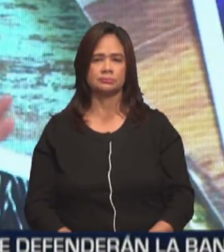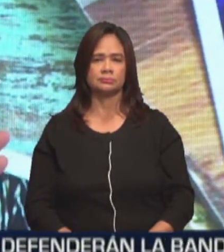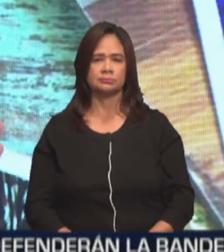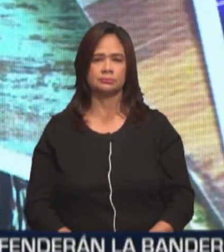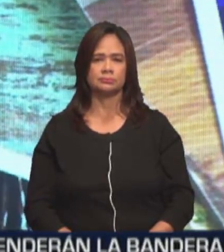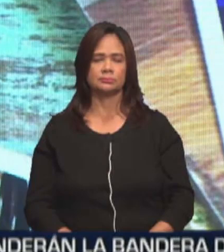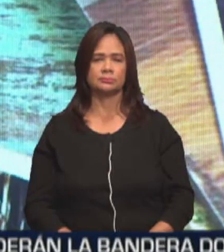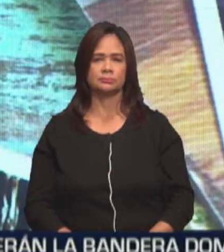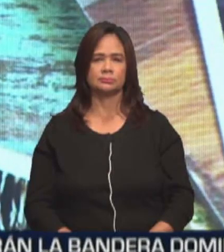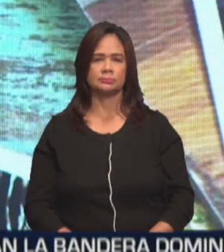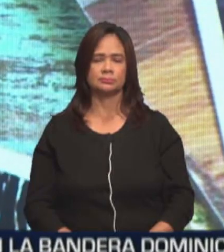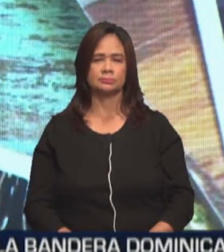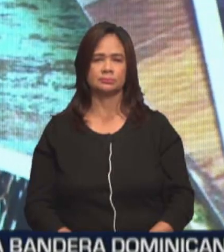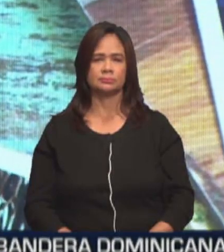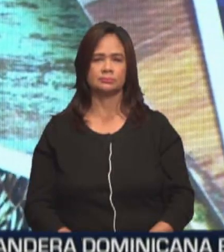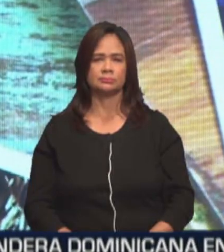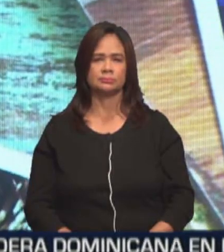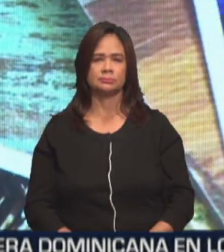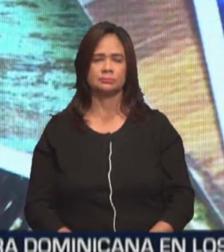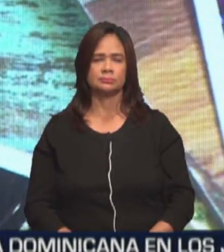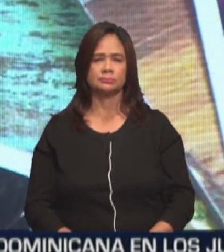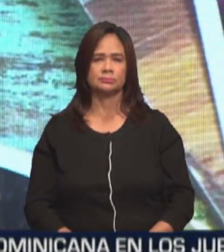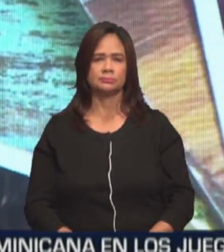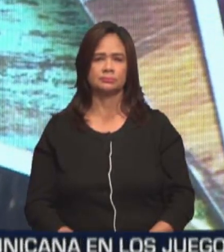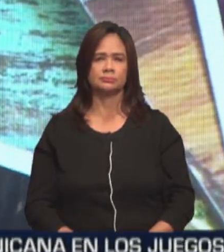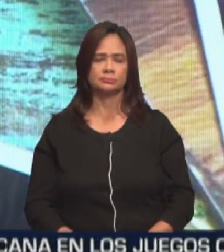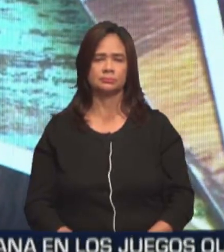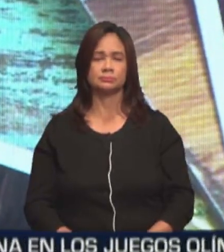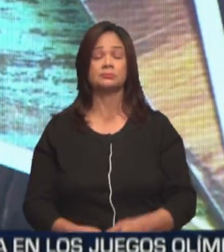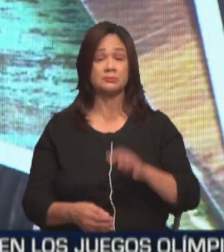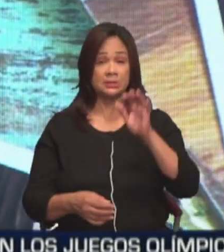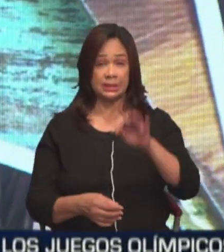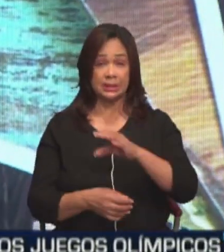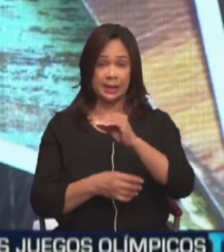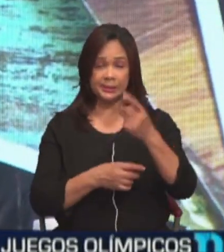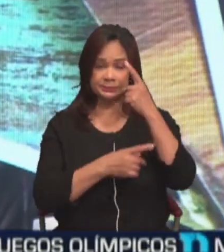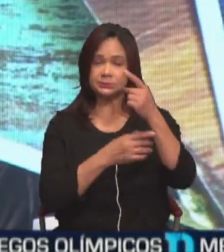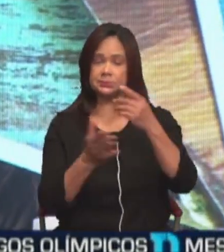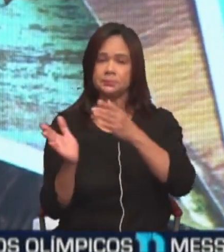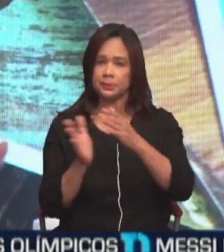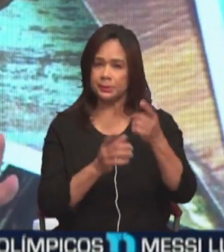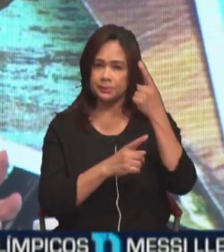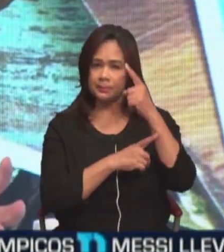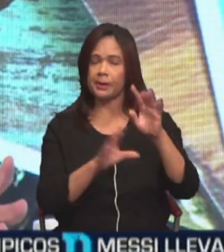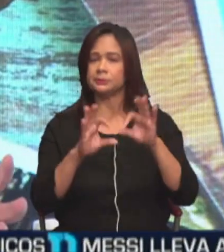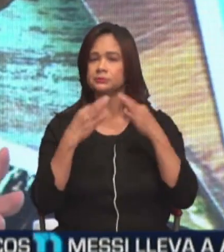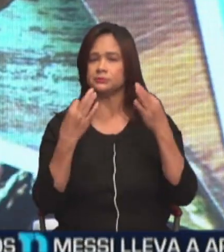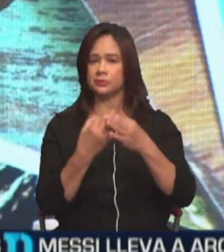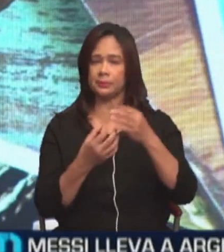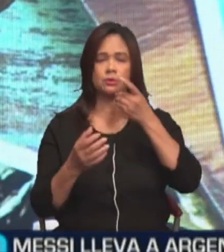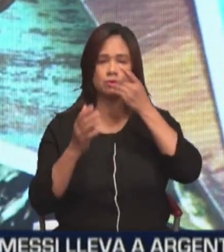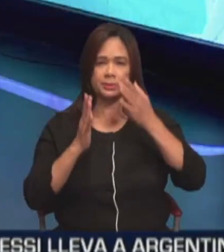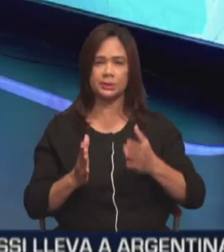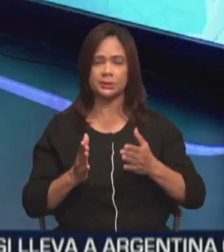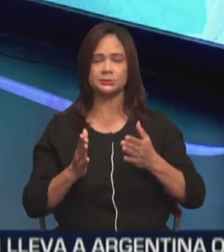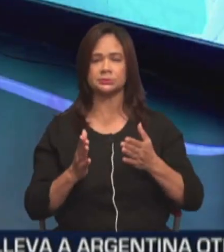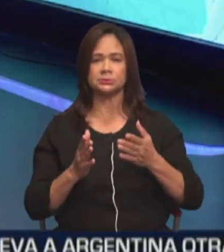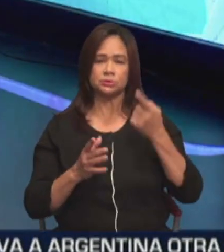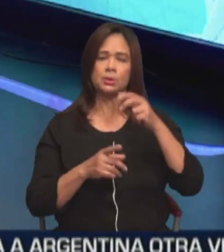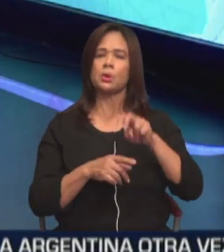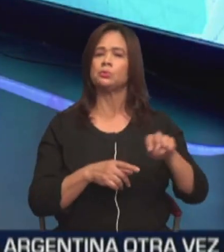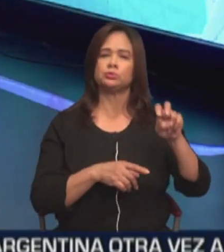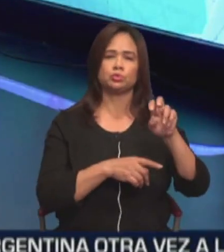ninguno como Vacaciones CTN. Este está hecho y diseñado para la familia dominicana. Totalmente. No es para un